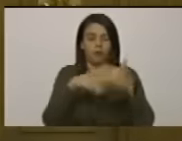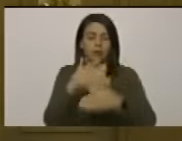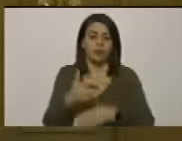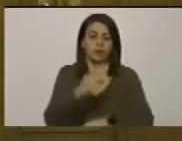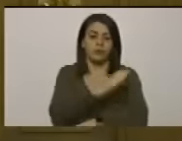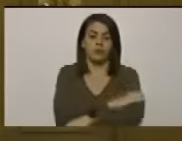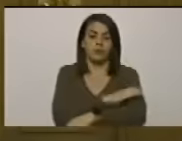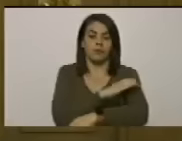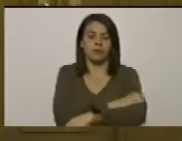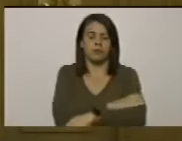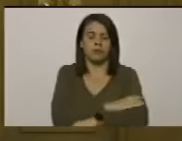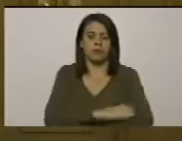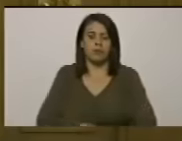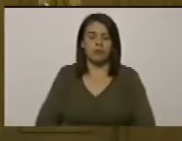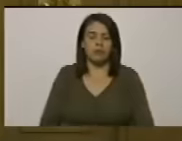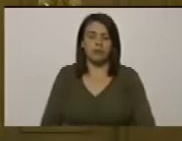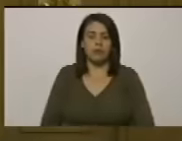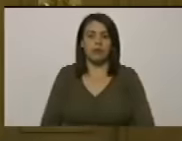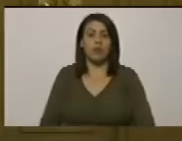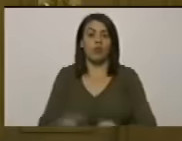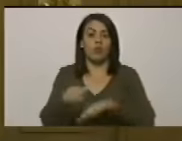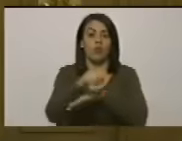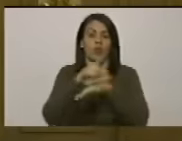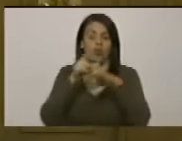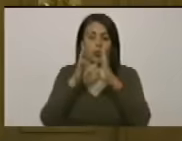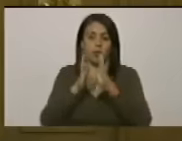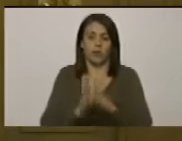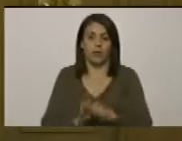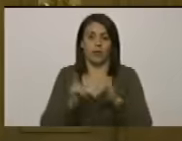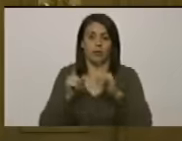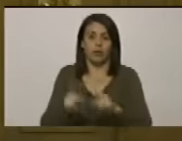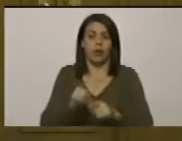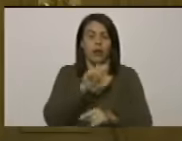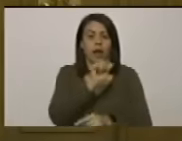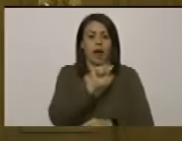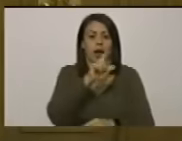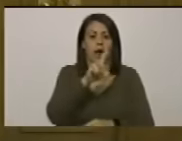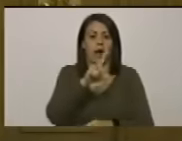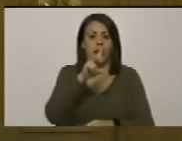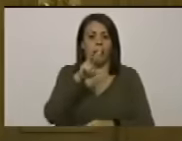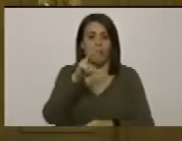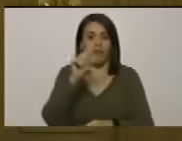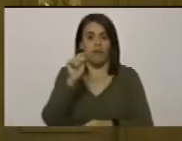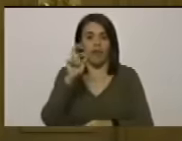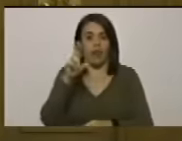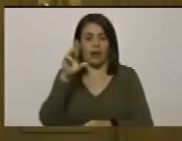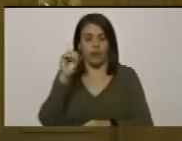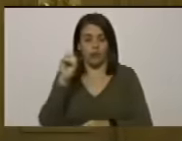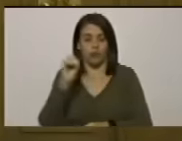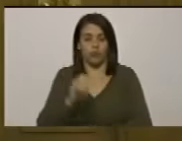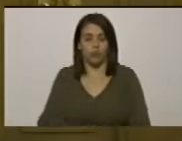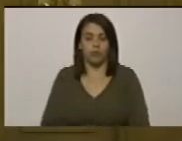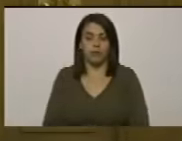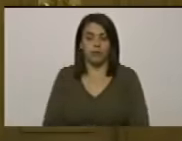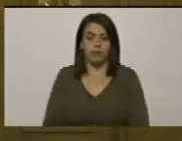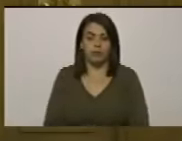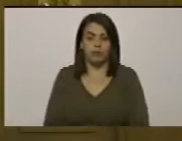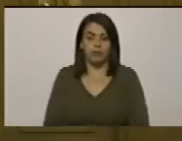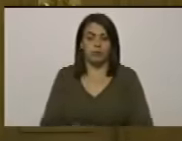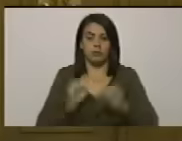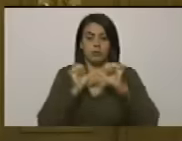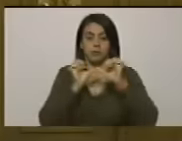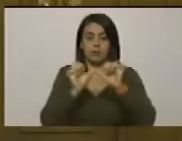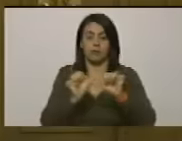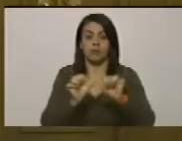opositora al nefasto gobierno de Álvaro Uribe Vélez durante